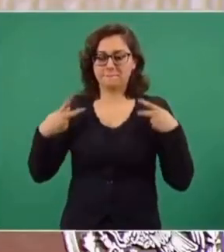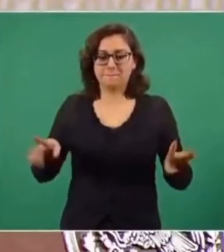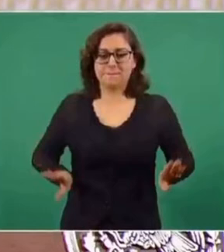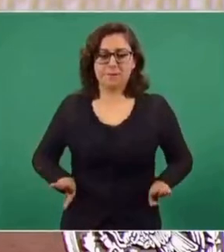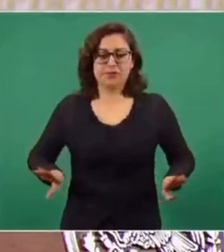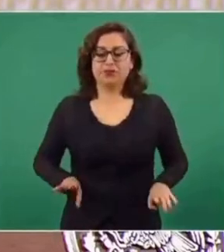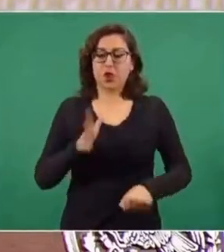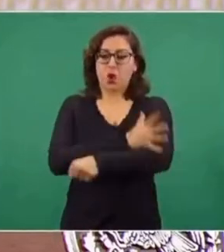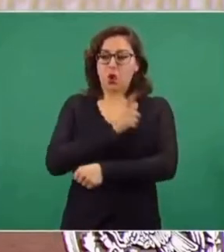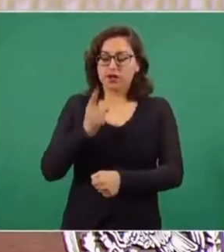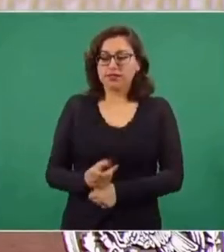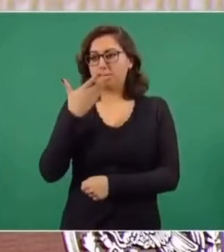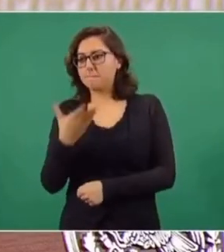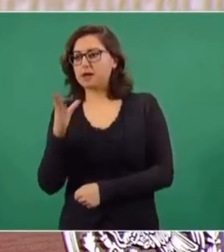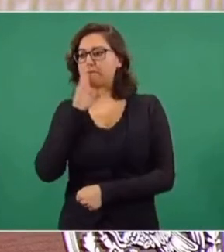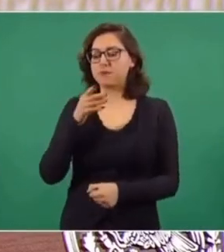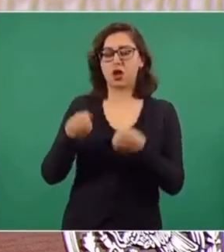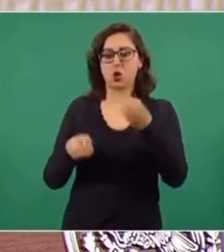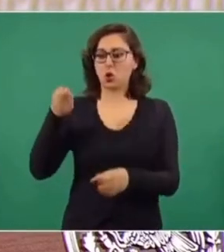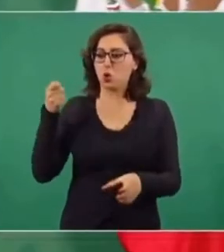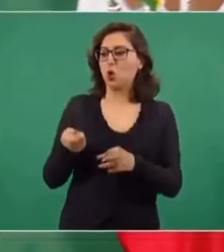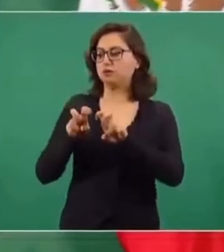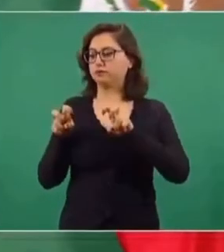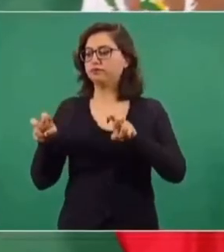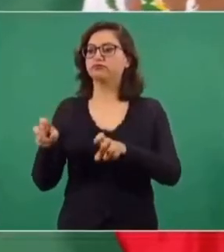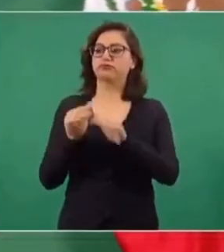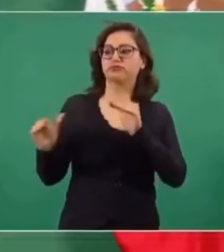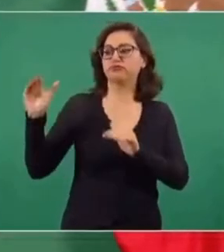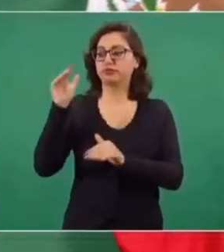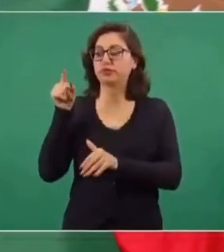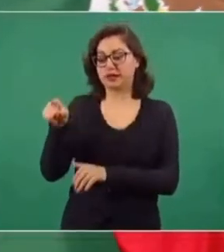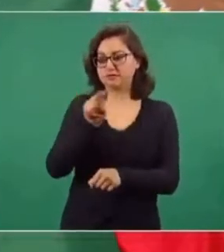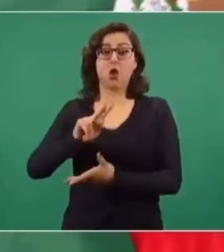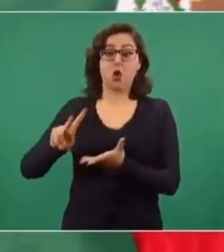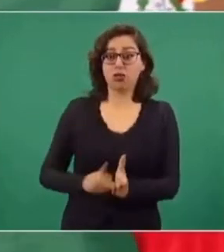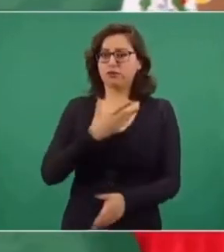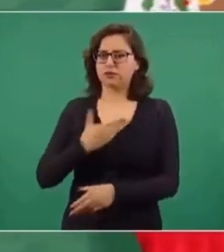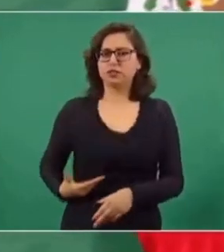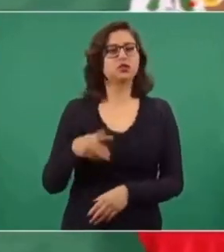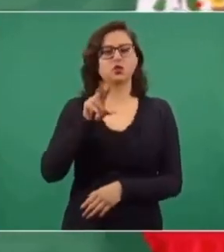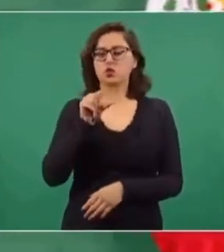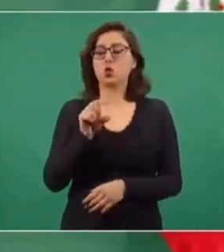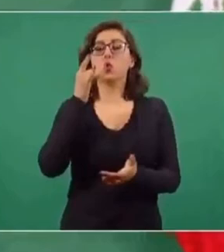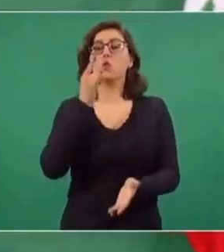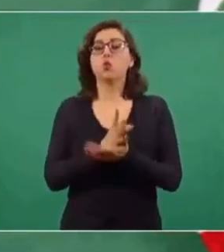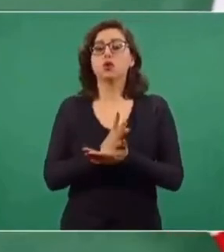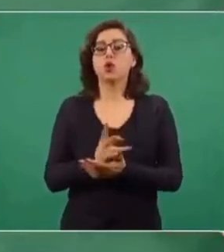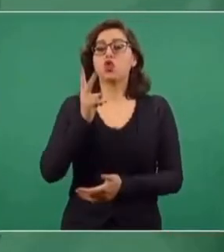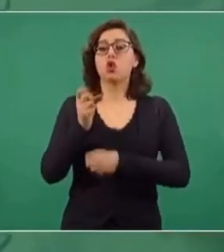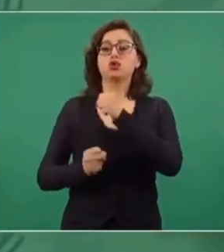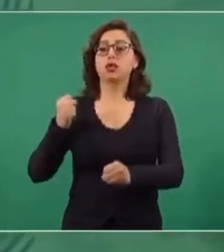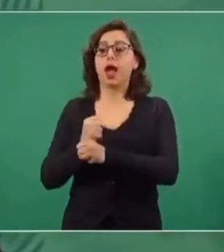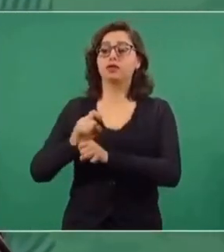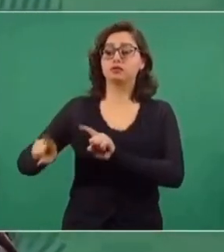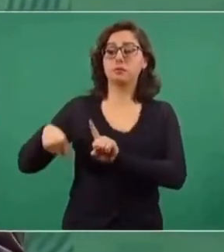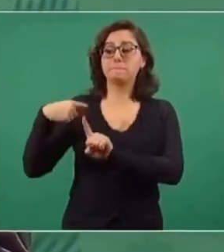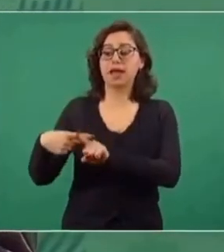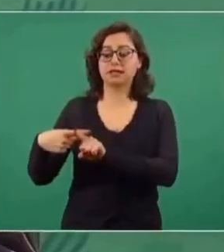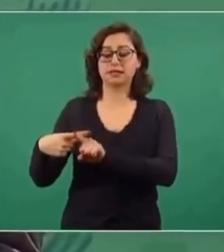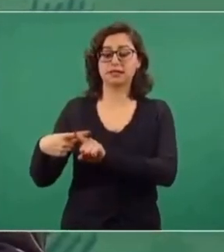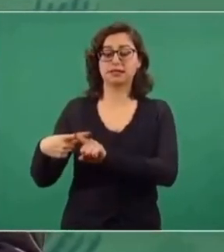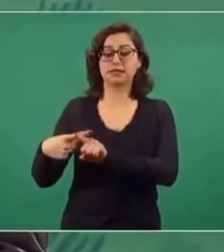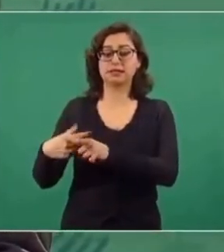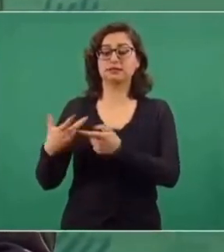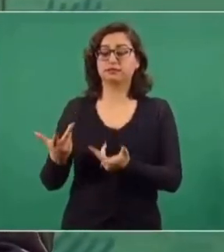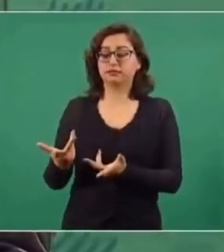de jueces, magistrados, ministros, al interior del Poder Judicial. Si la ampliación del periodo de dos años, que repito, no es reelección,